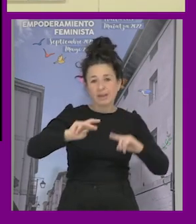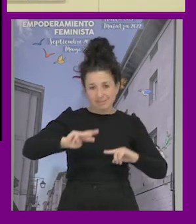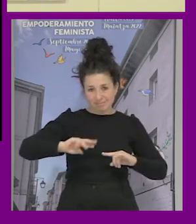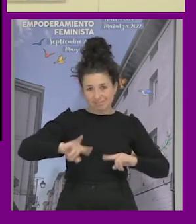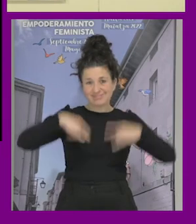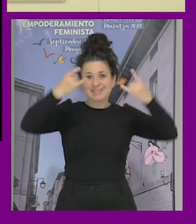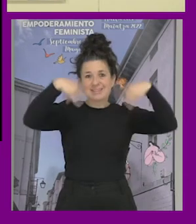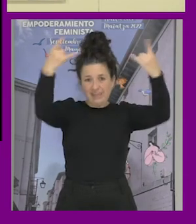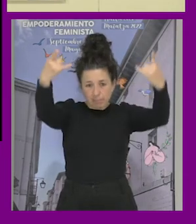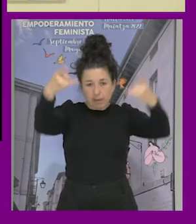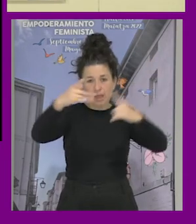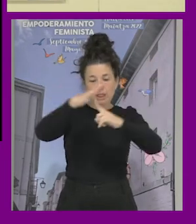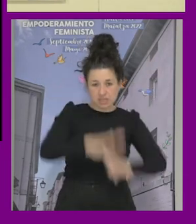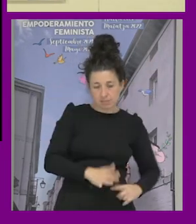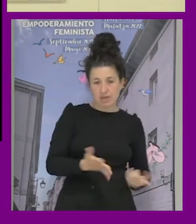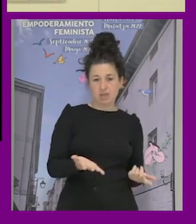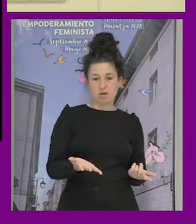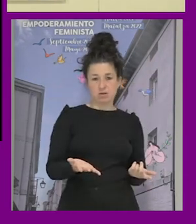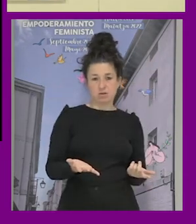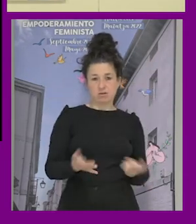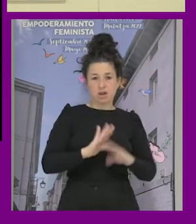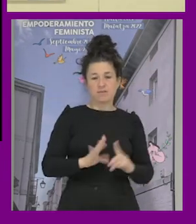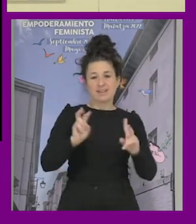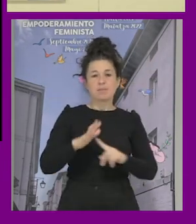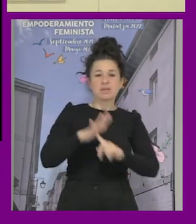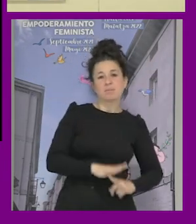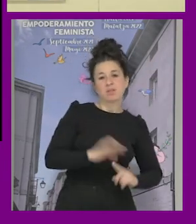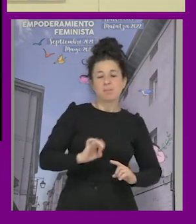como si el tema de las discriminaciones fuera un tema de sumar o restar